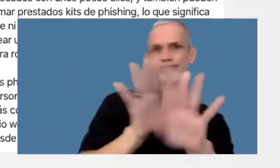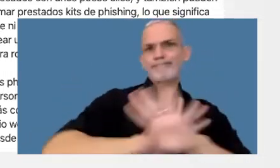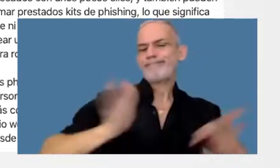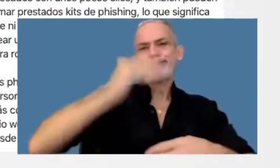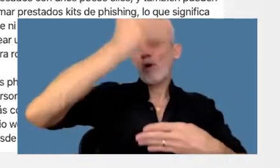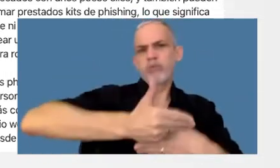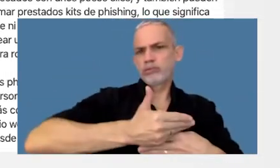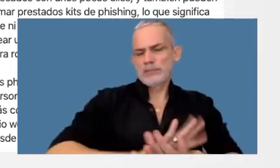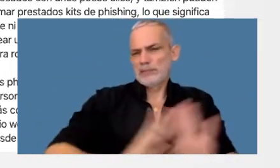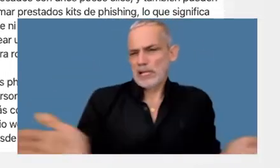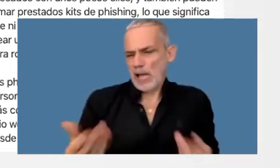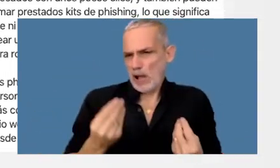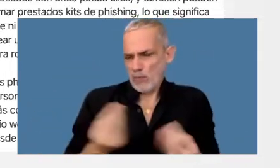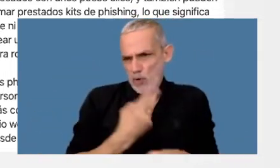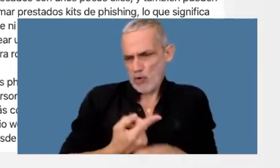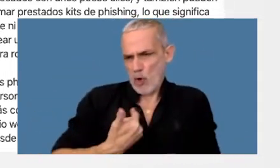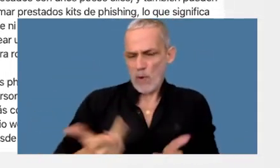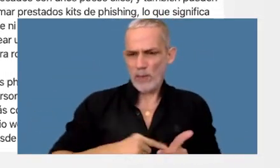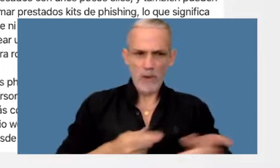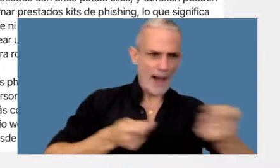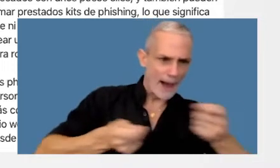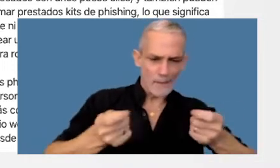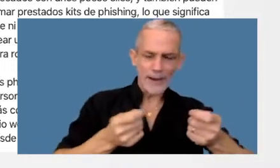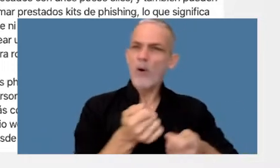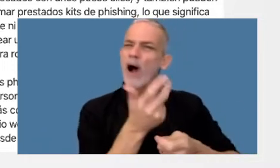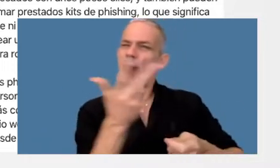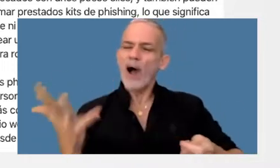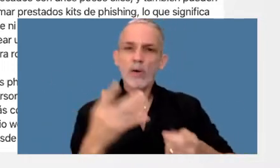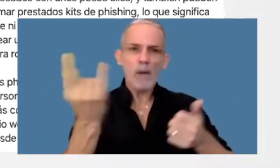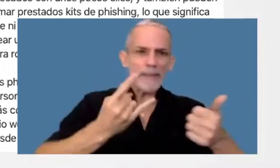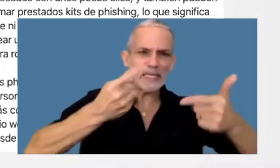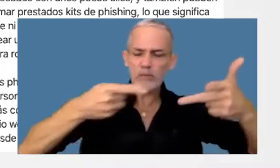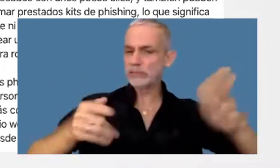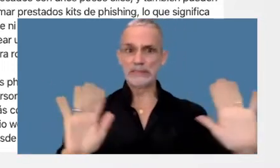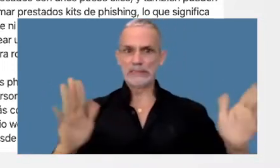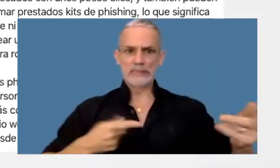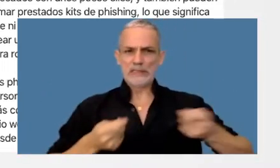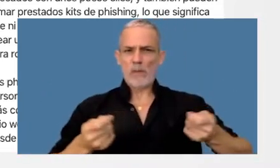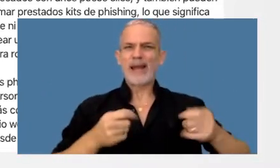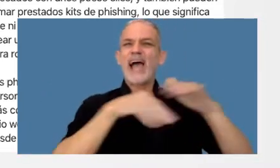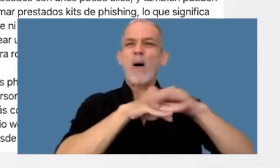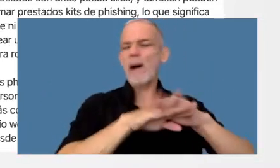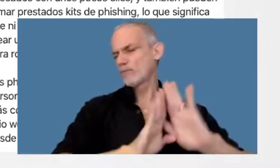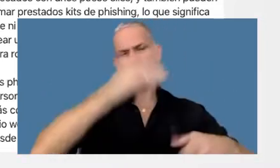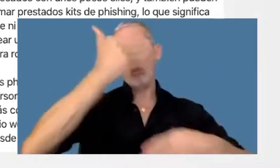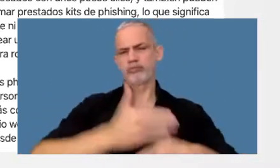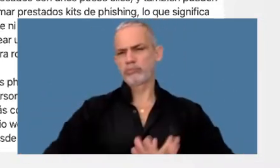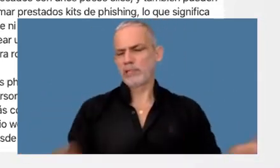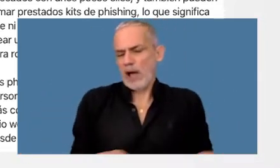porque no puedo administrar la cantidad de engaños que hay en las redes sociales